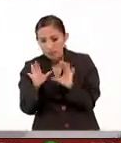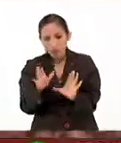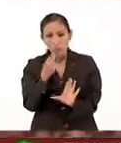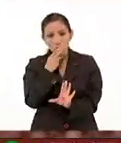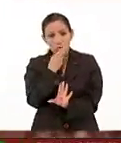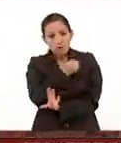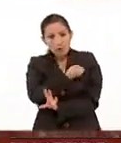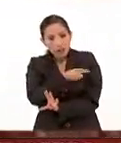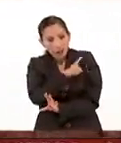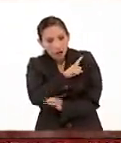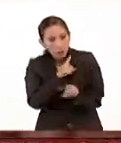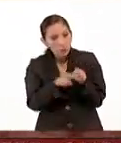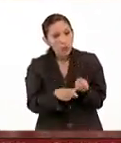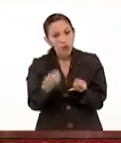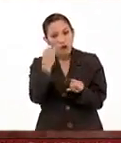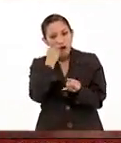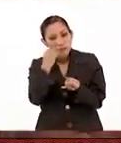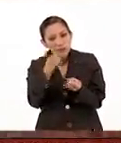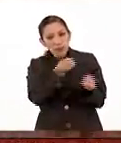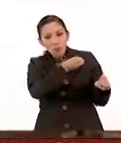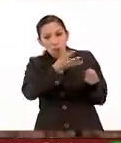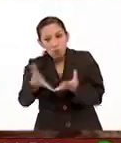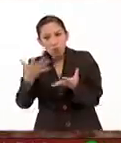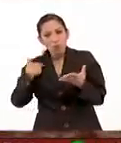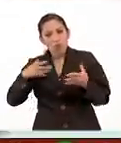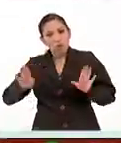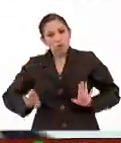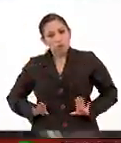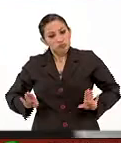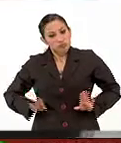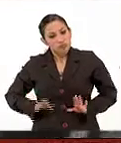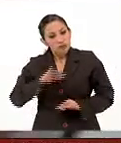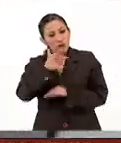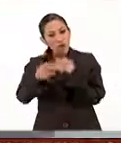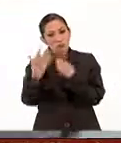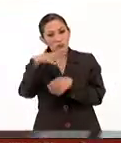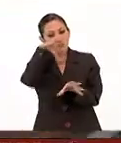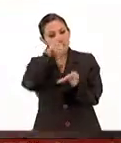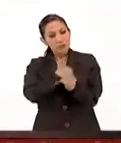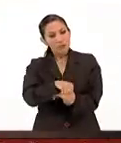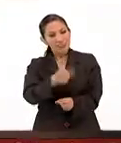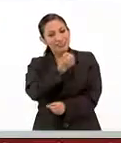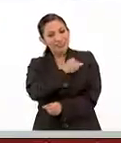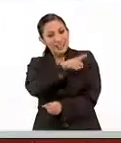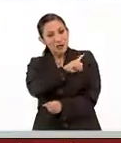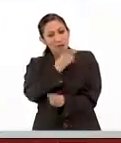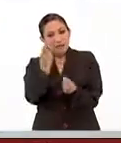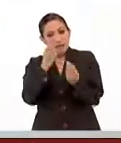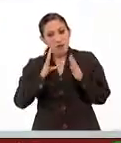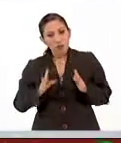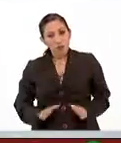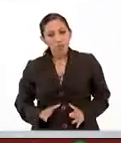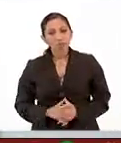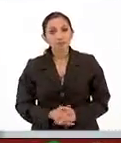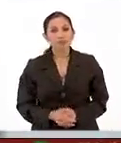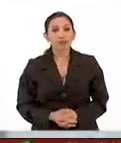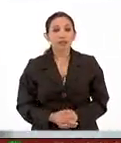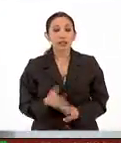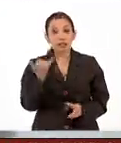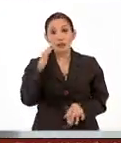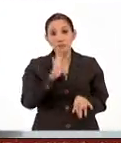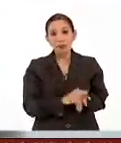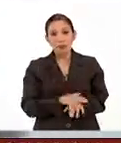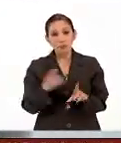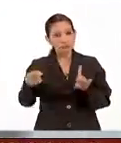salud, el que un alimento aporte, las características, los nutrientes que va requiriendo un ser Y sobre todo